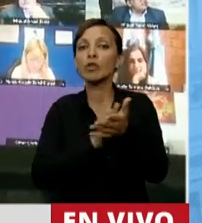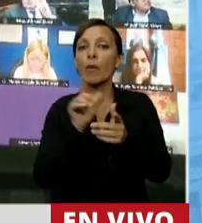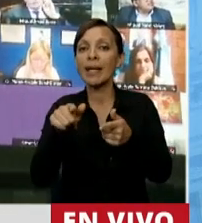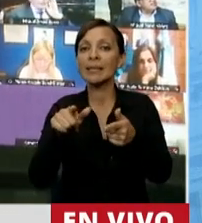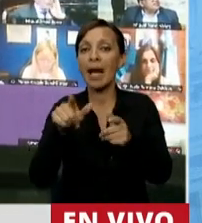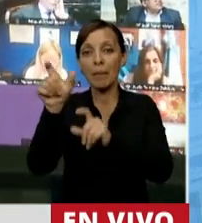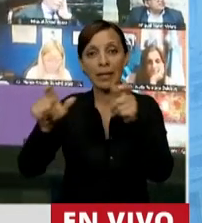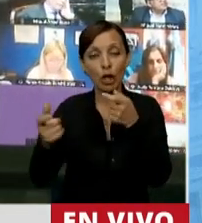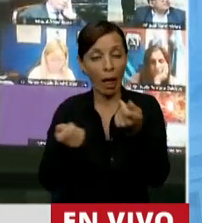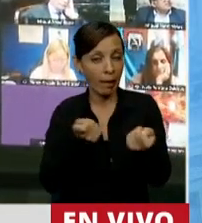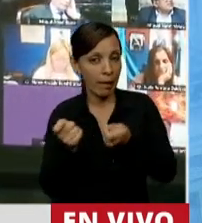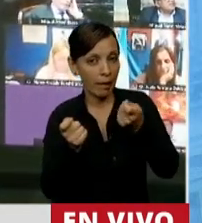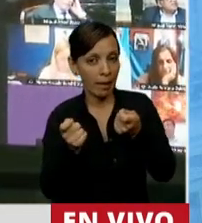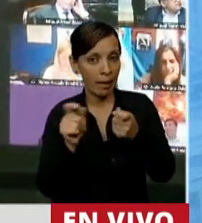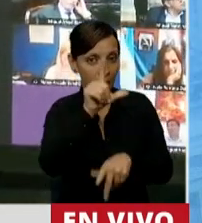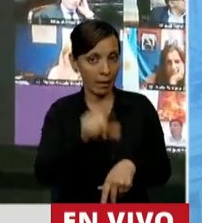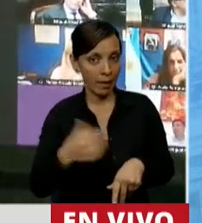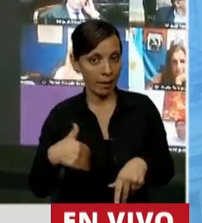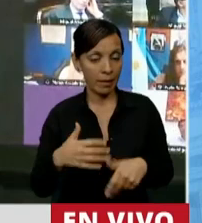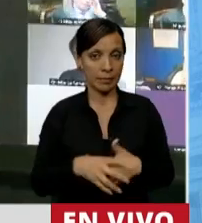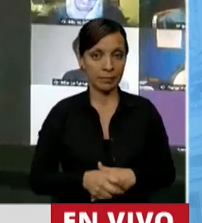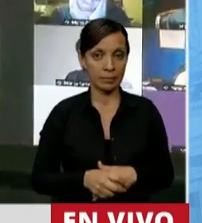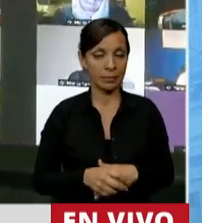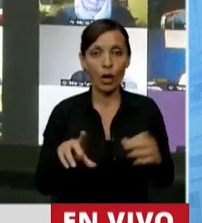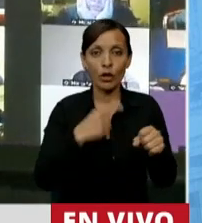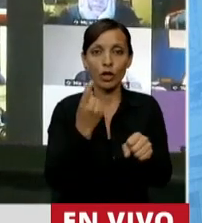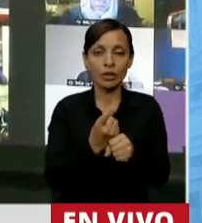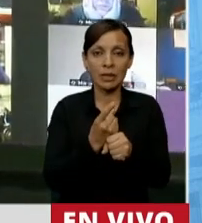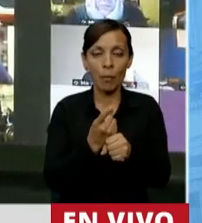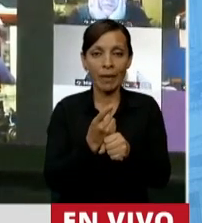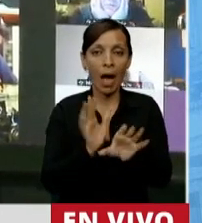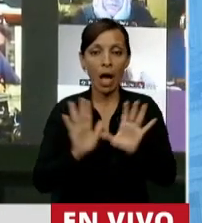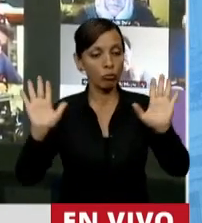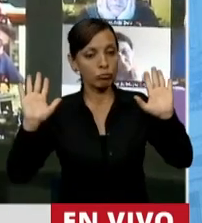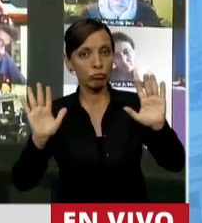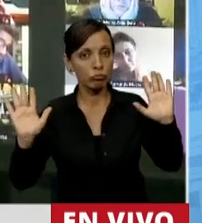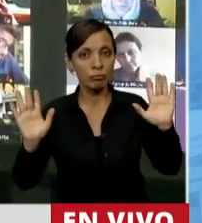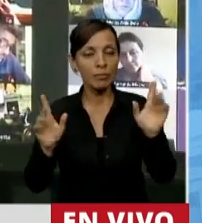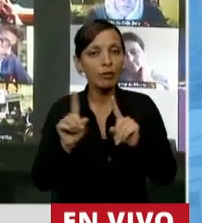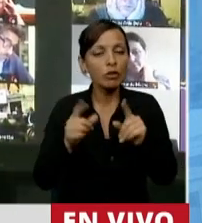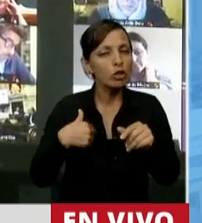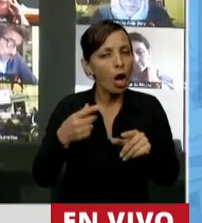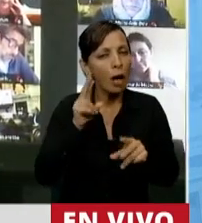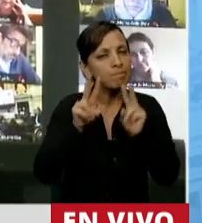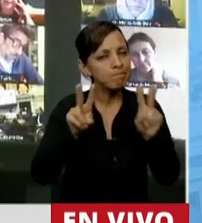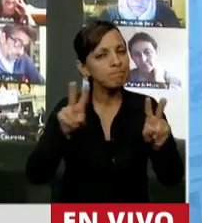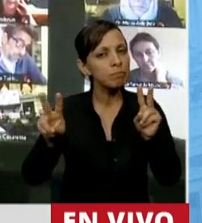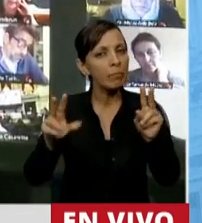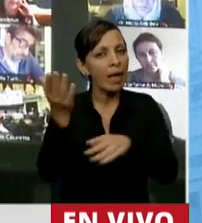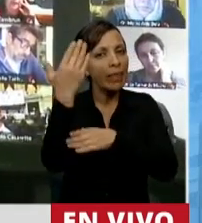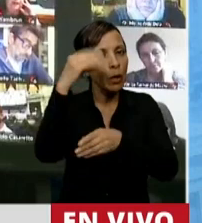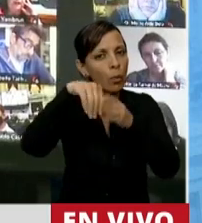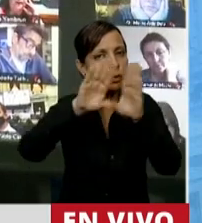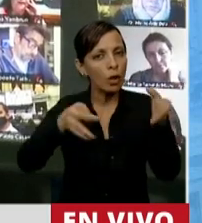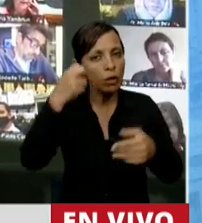dirigencia, no se pueden correr, no se pueden salir. Yo he escuchado muchísimos discursos en la Cámara